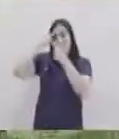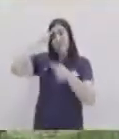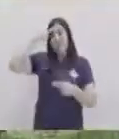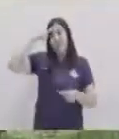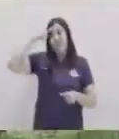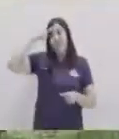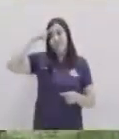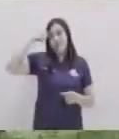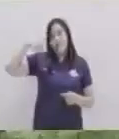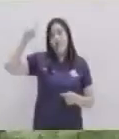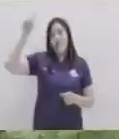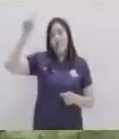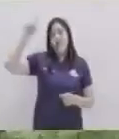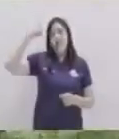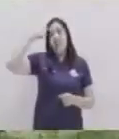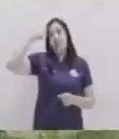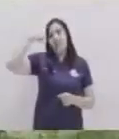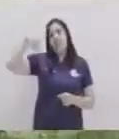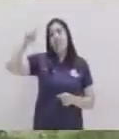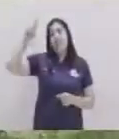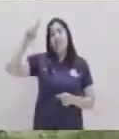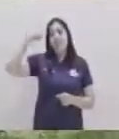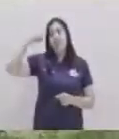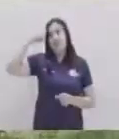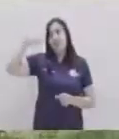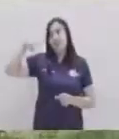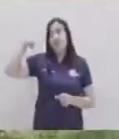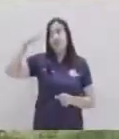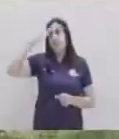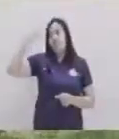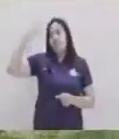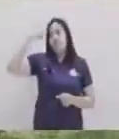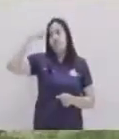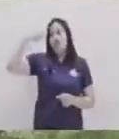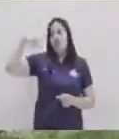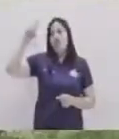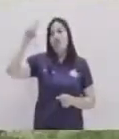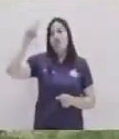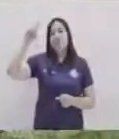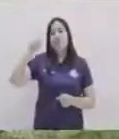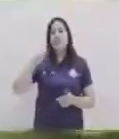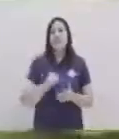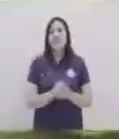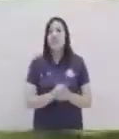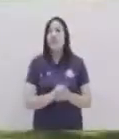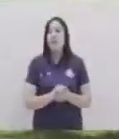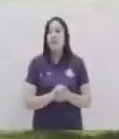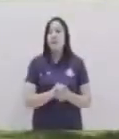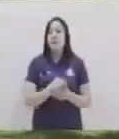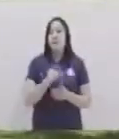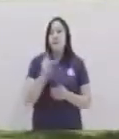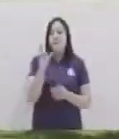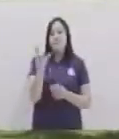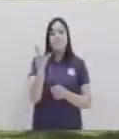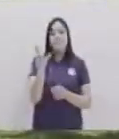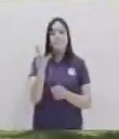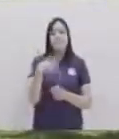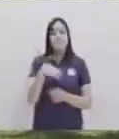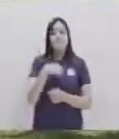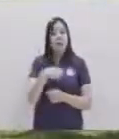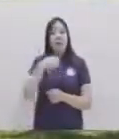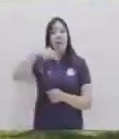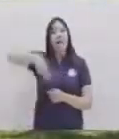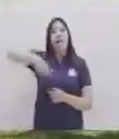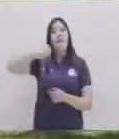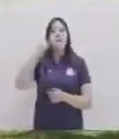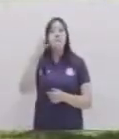y va a hacer una pequeña curva Buenos días maestra es mi letra